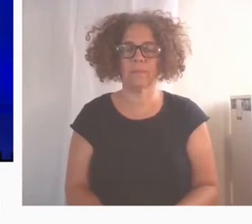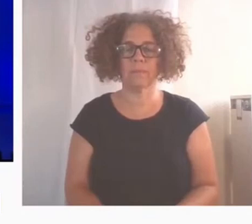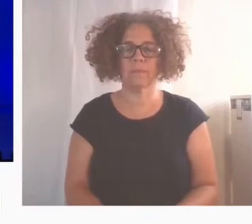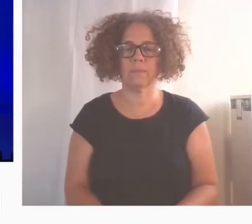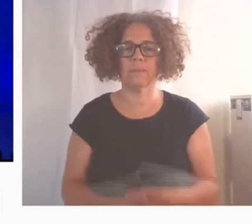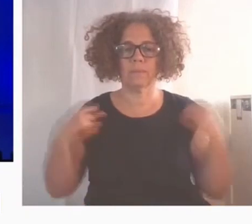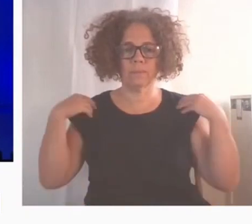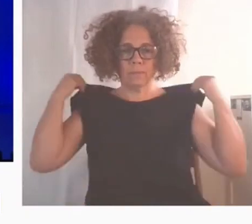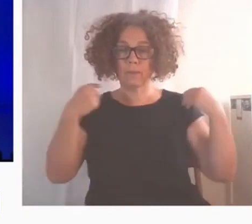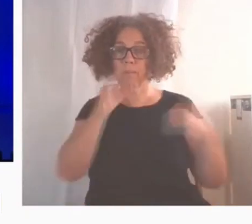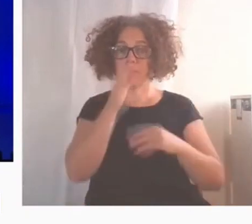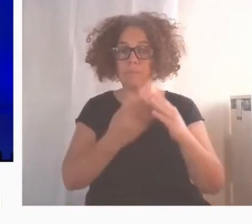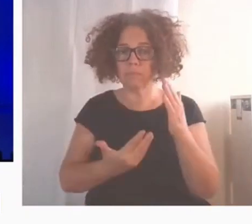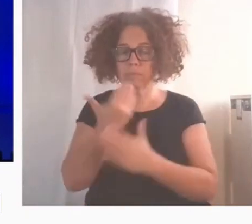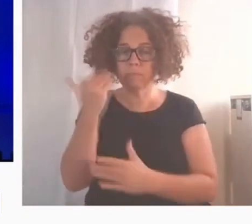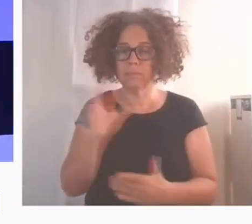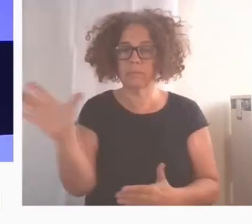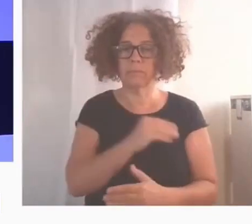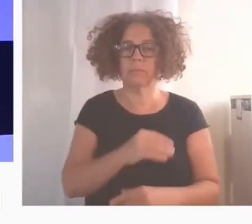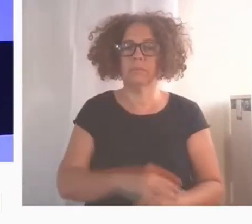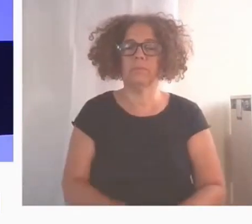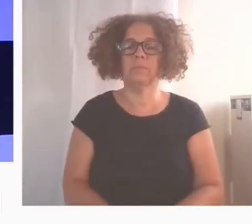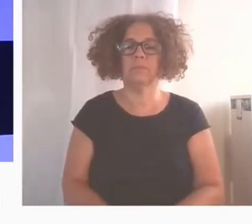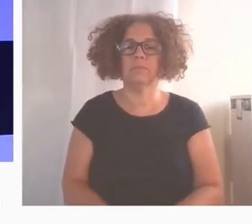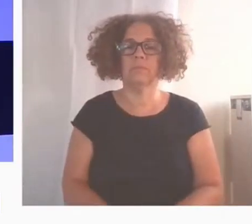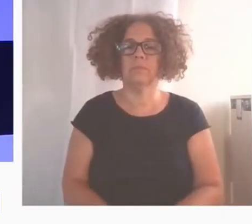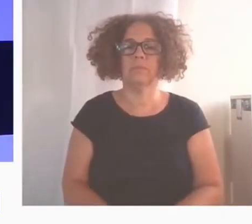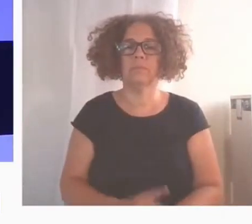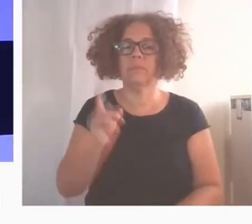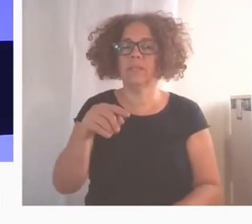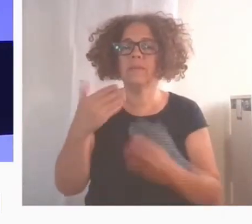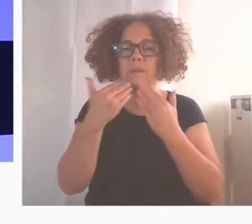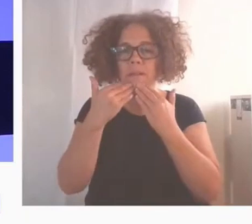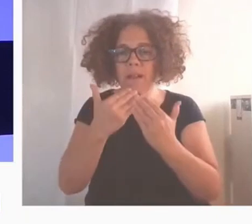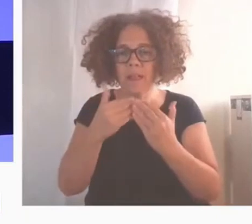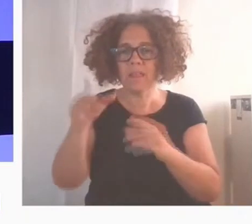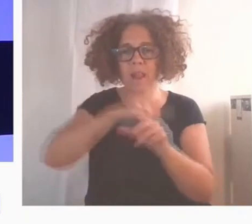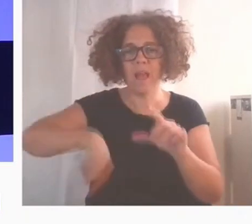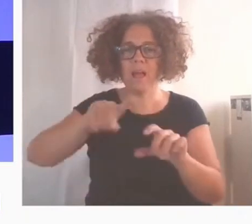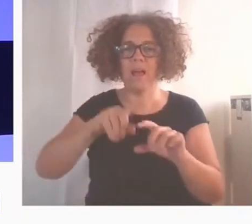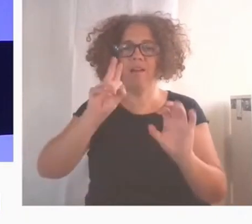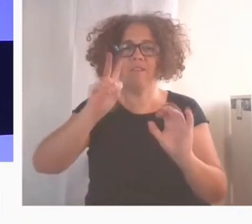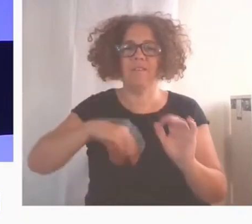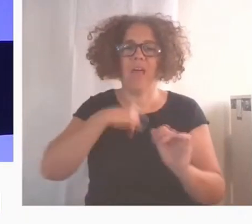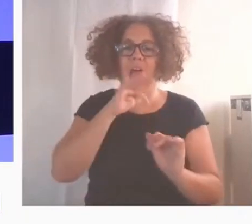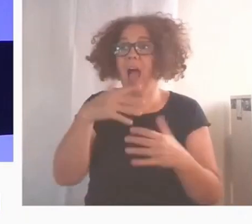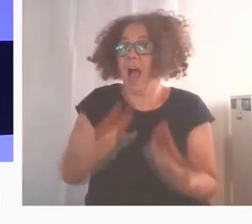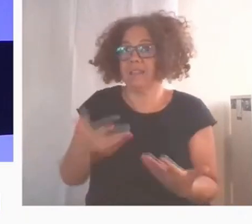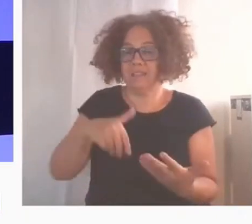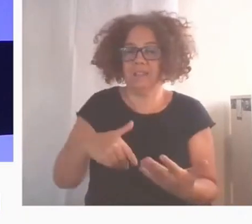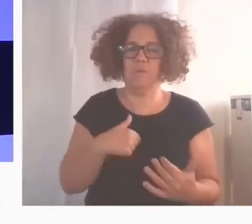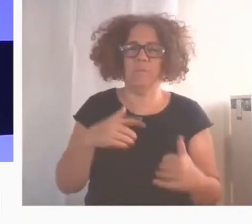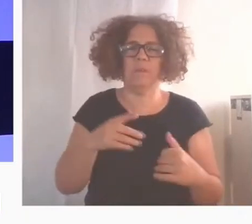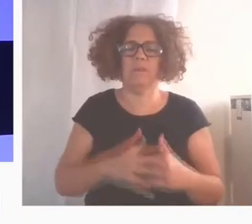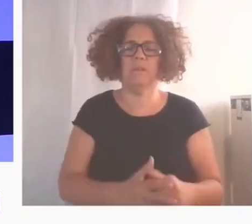Buenos días a todos. Empiezo por agradecer la invitación de estarmos aquí. Para